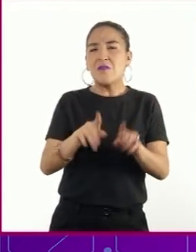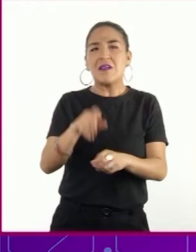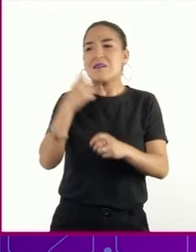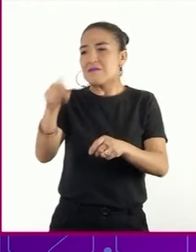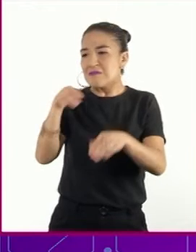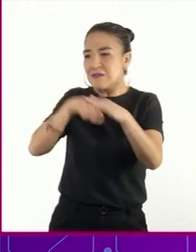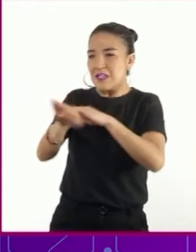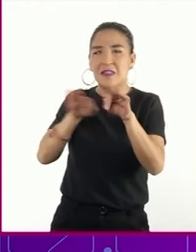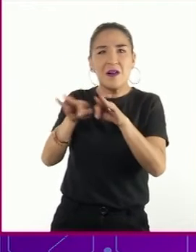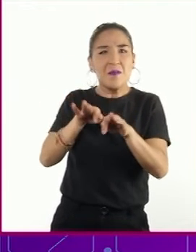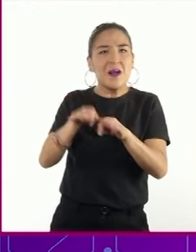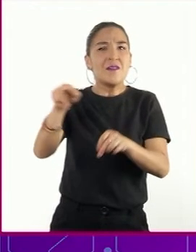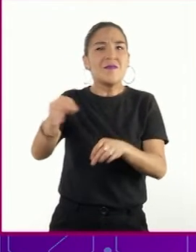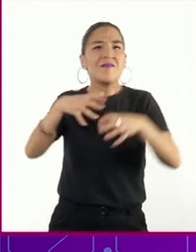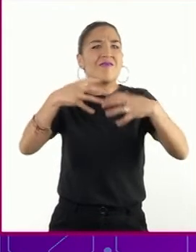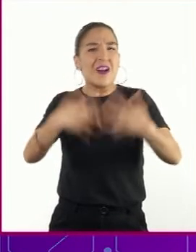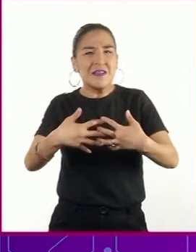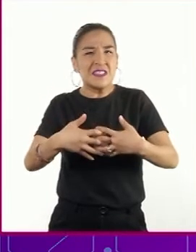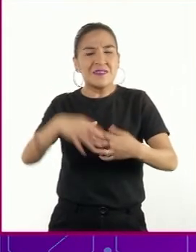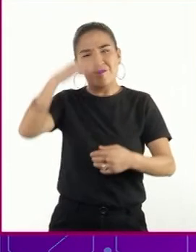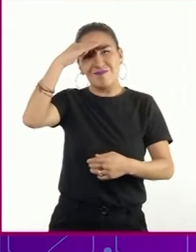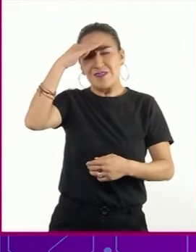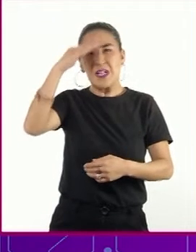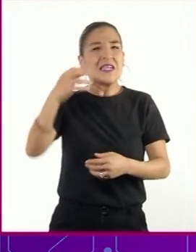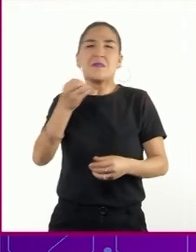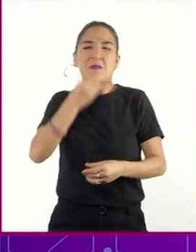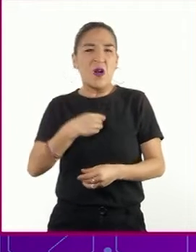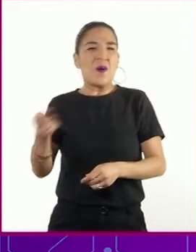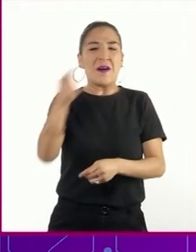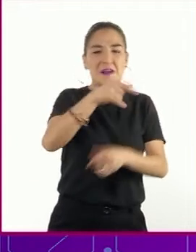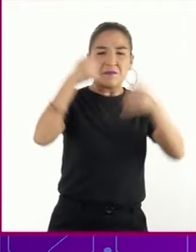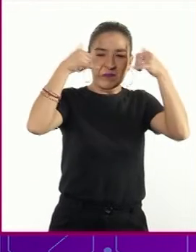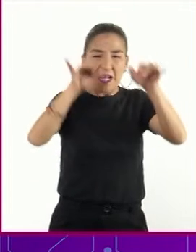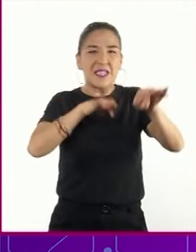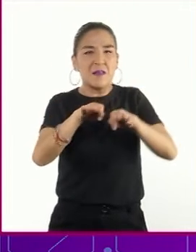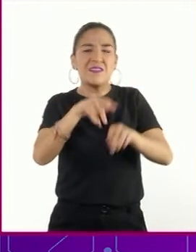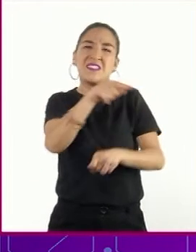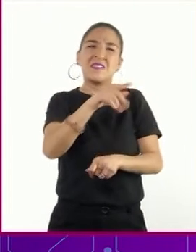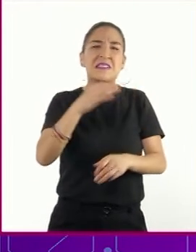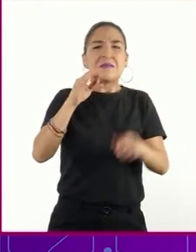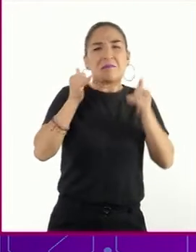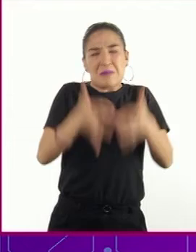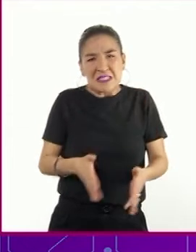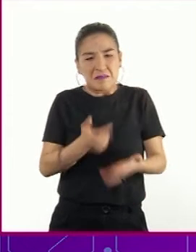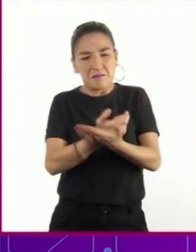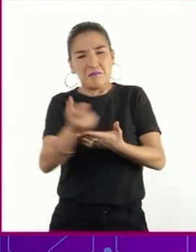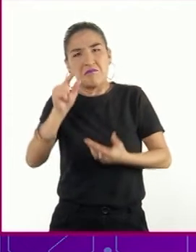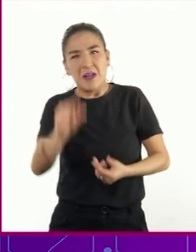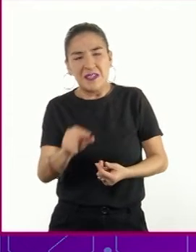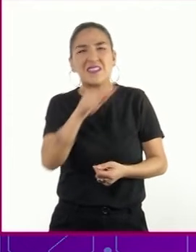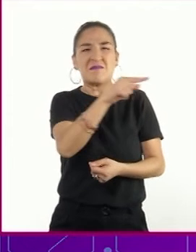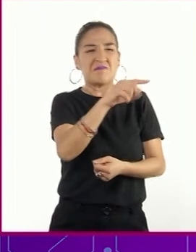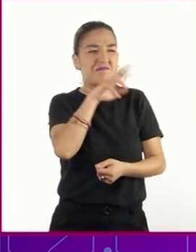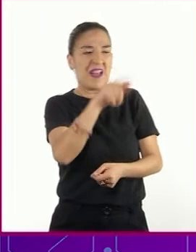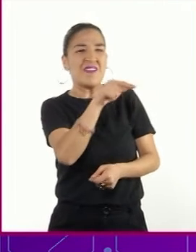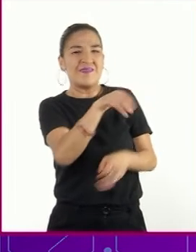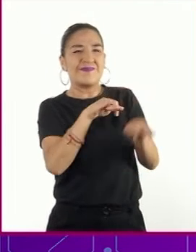hicieran en la agricultura. Aunque también era un trabajo arduo, mal pagado y temporal, parecía más apropiado.